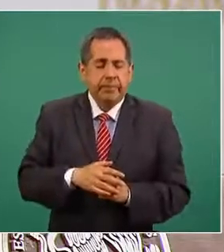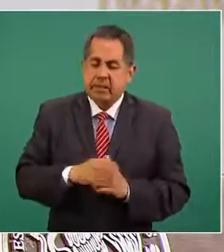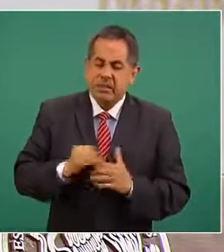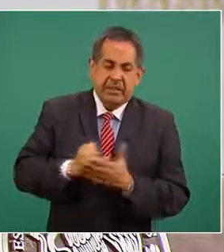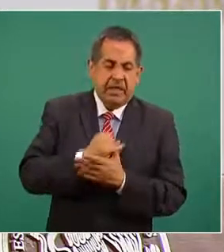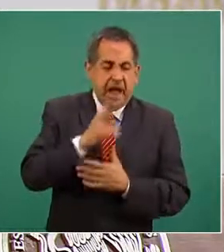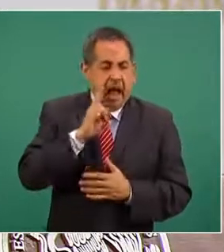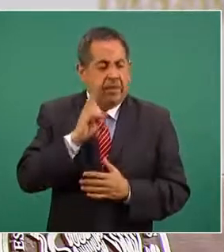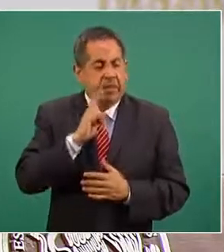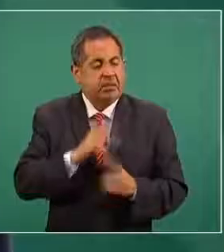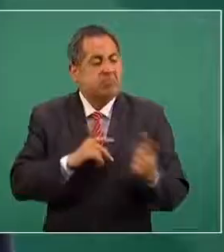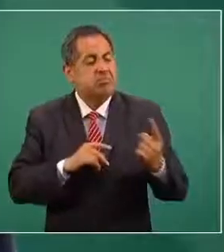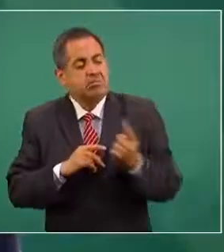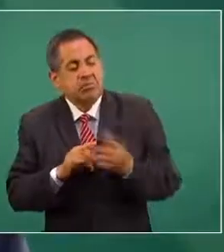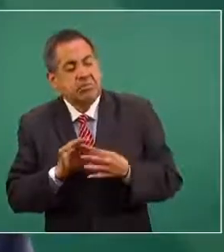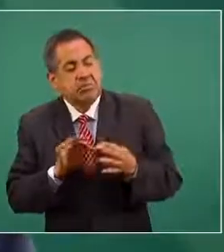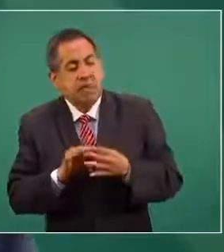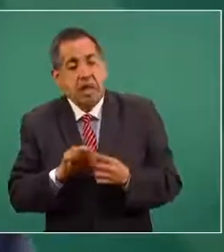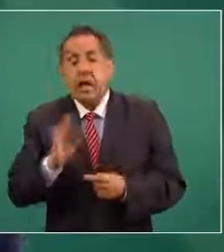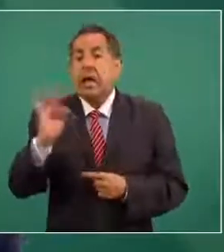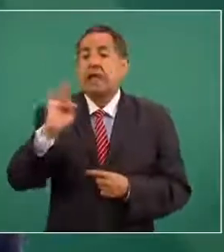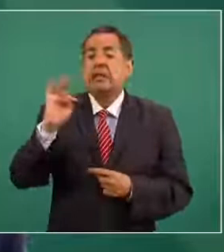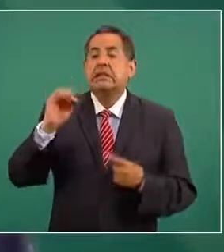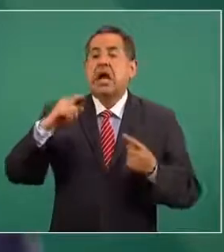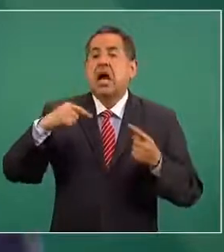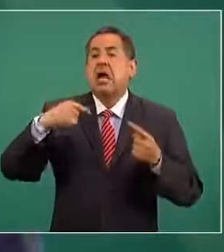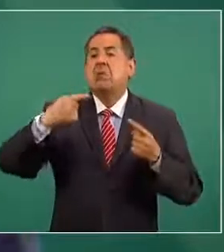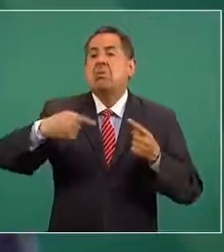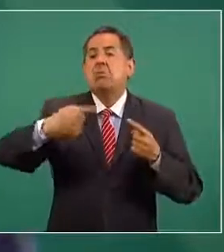Si surgen en